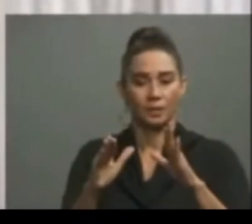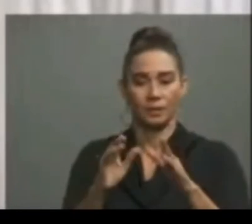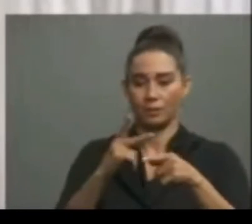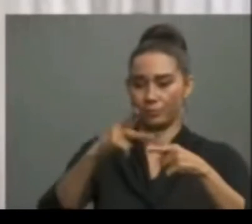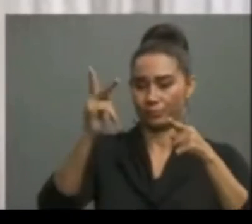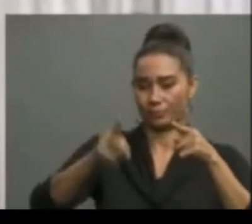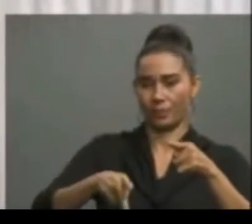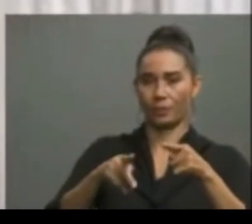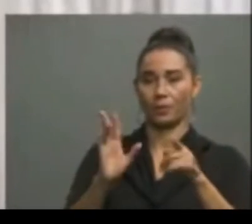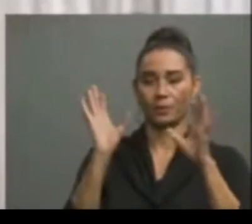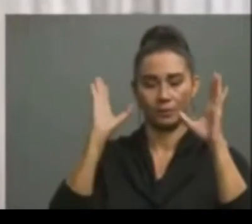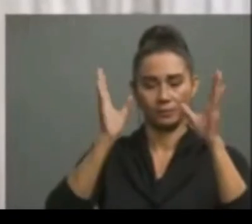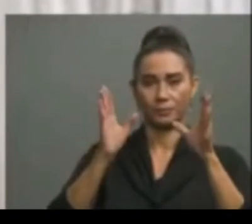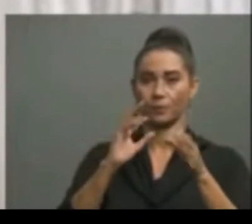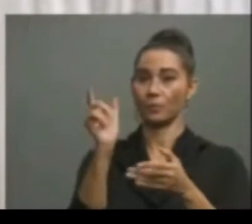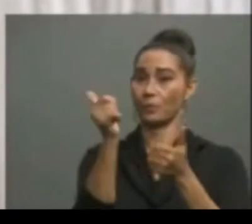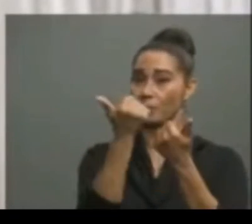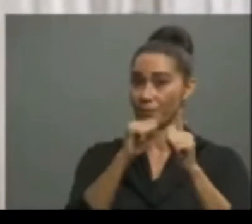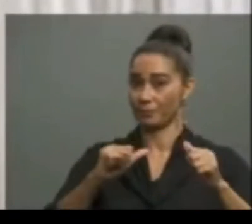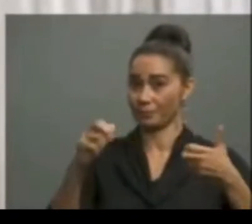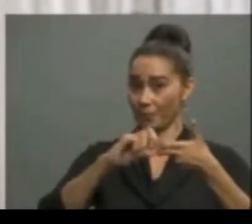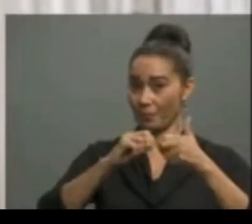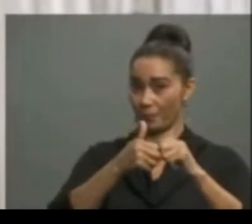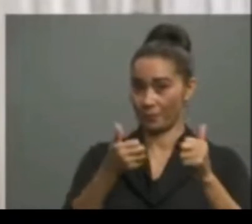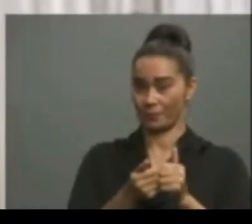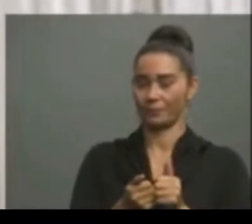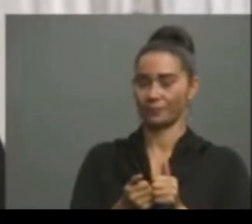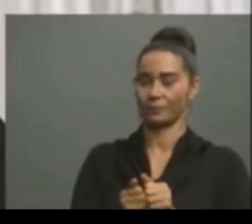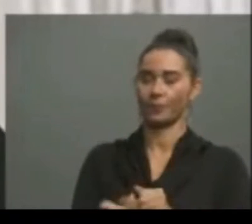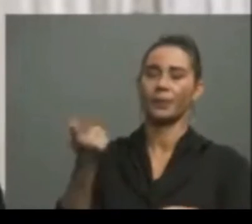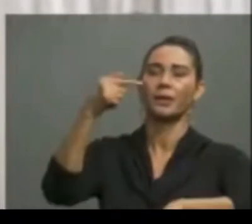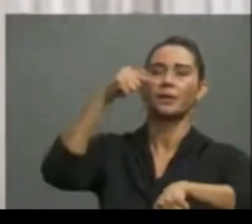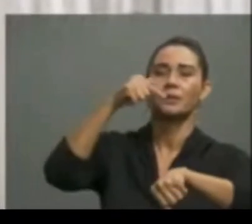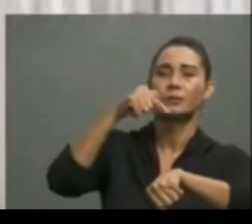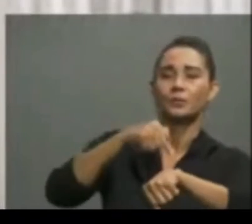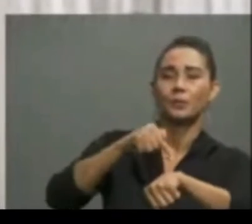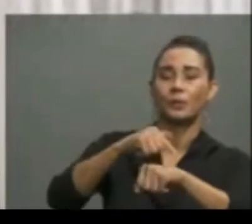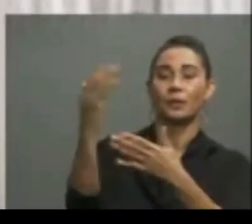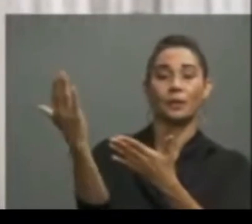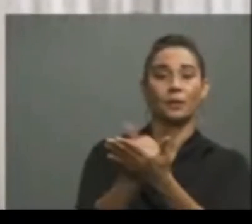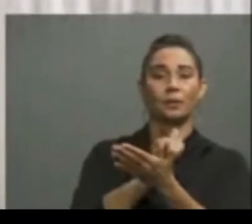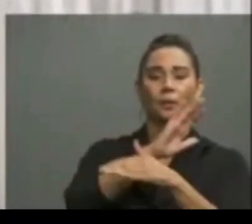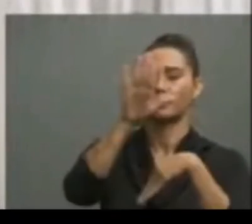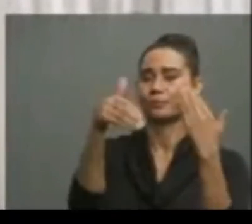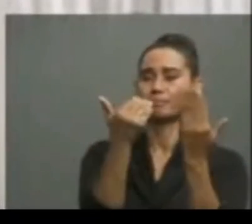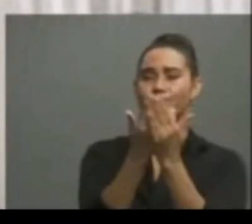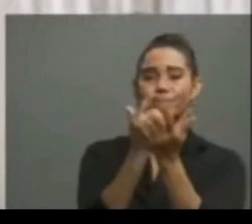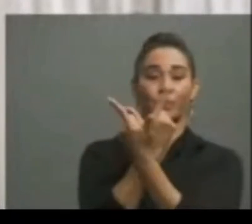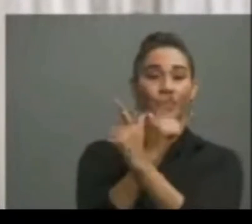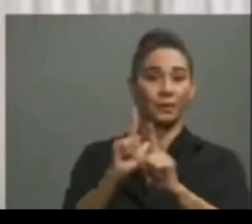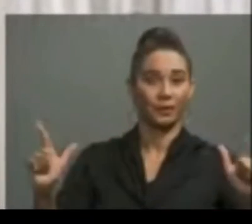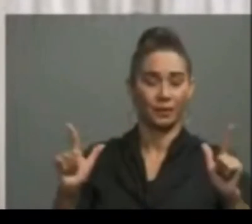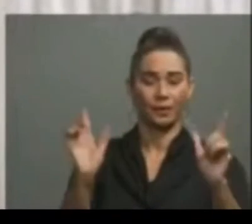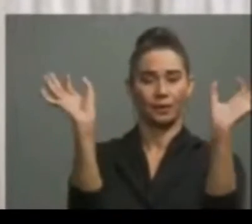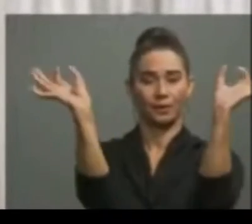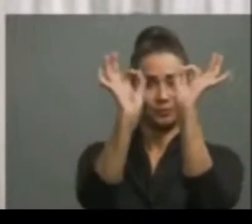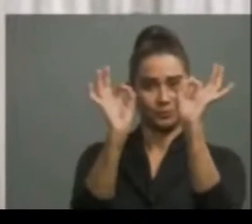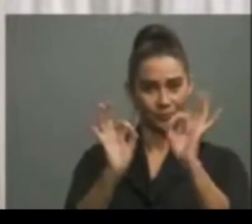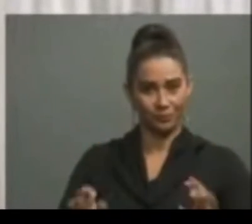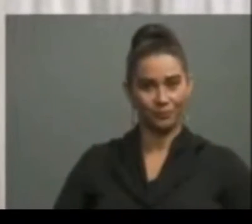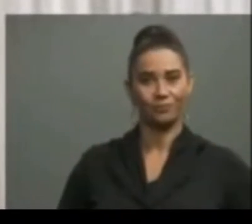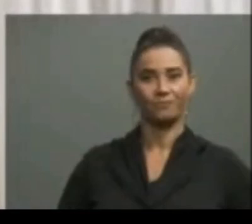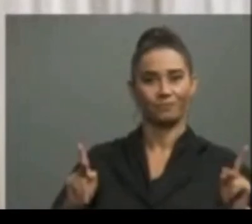eventualidad. Es hora de recuperar de una vez por todas nuestra libertad, nuestra manera de vivir.